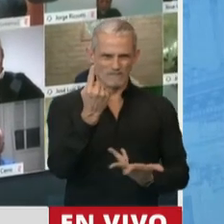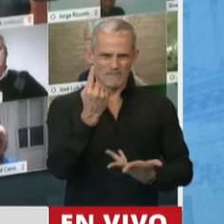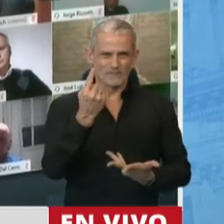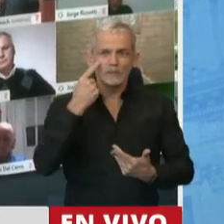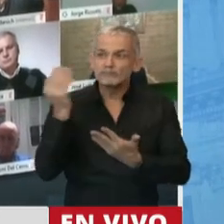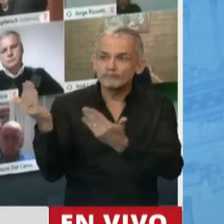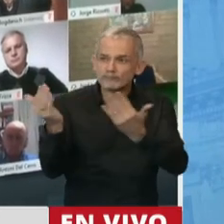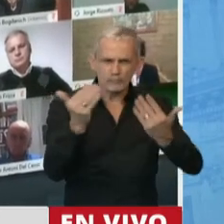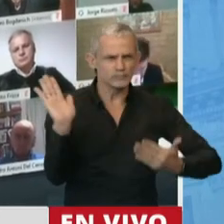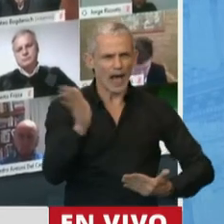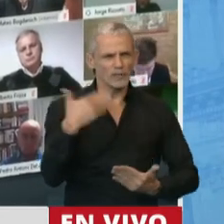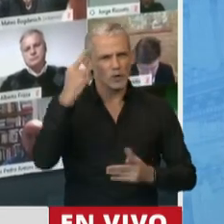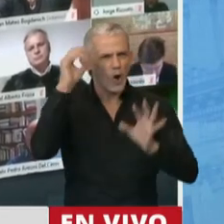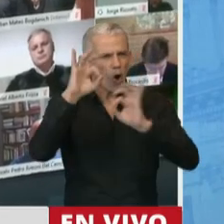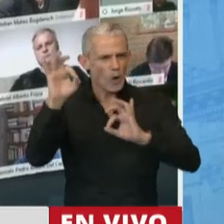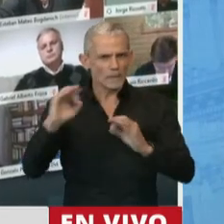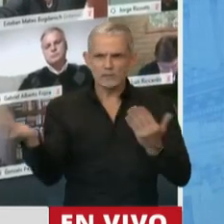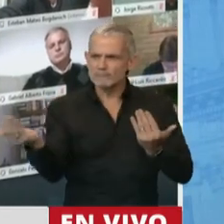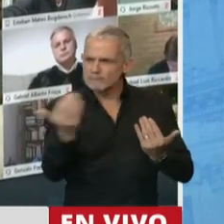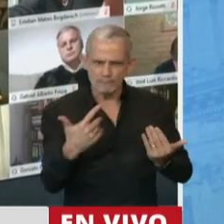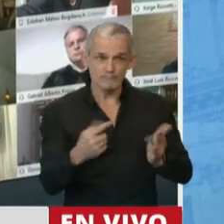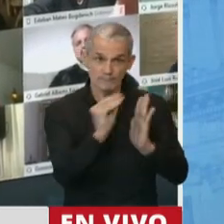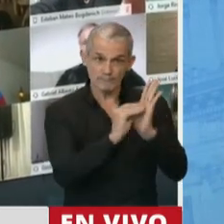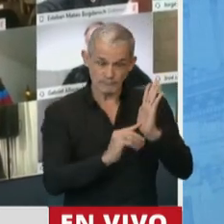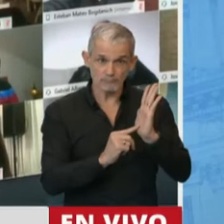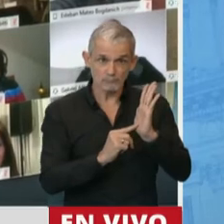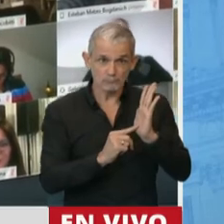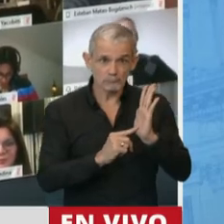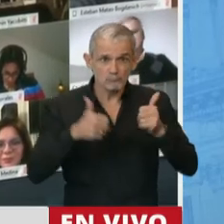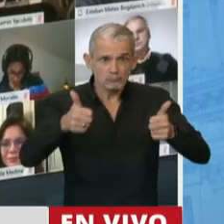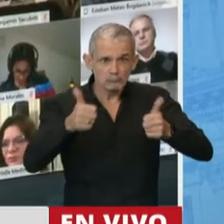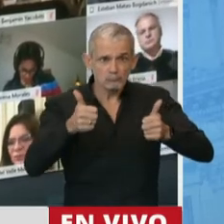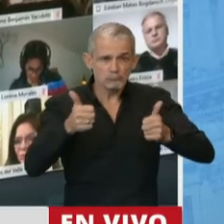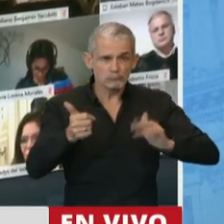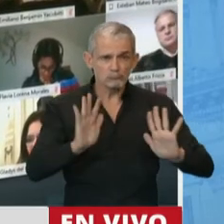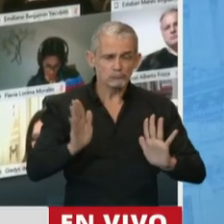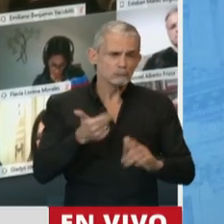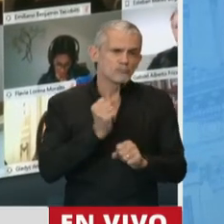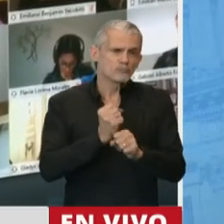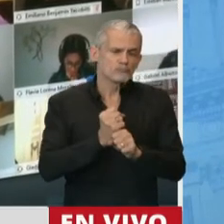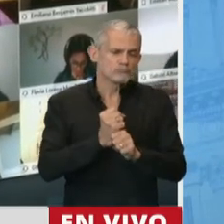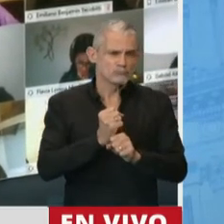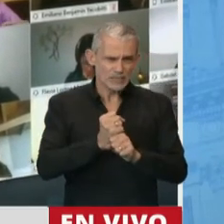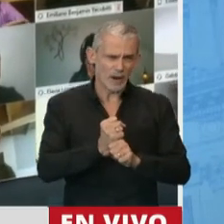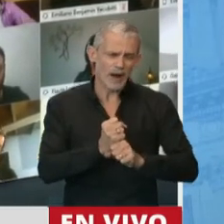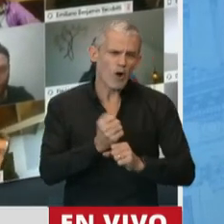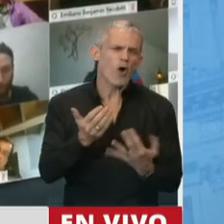todas las voces y tiene las disposiciones apropiadas. Creo que no es algún trabajo tampoco